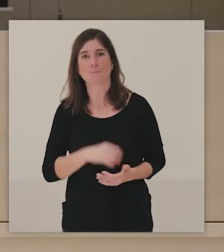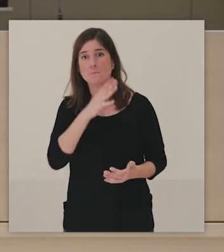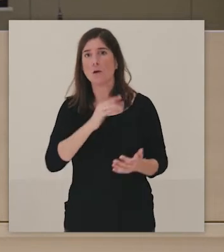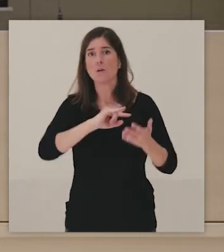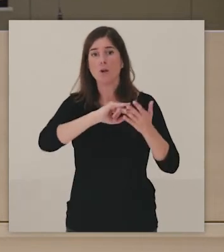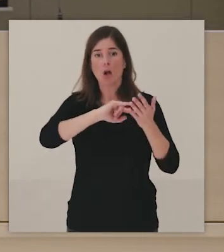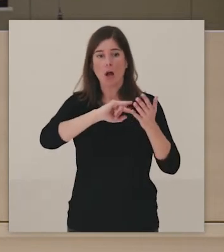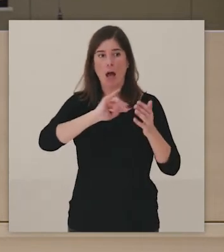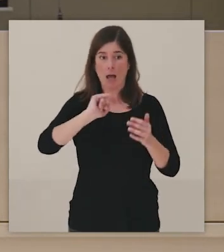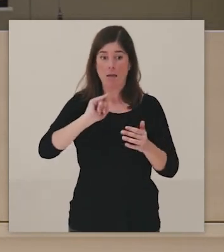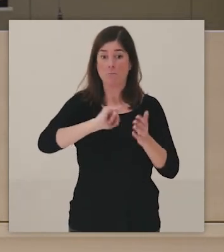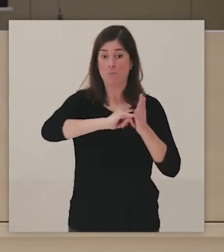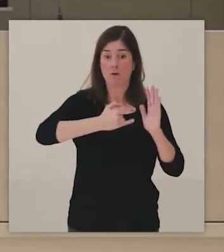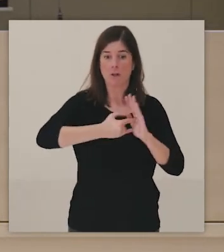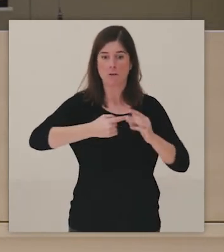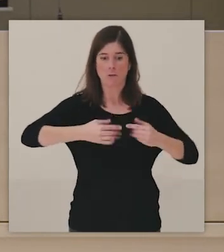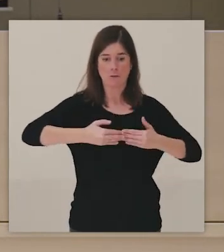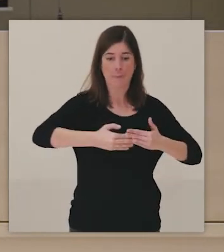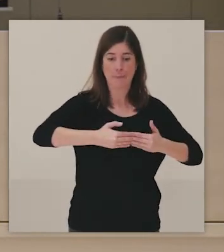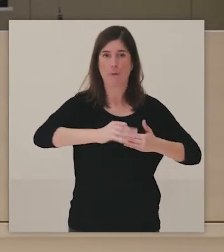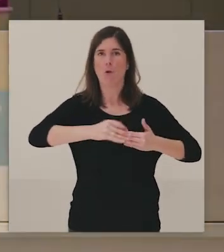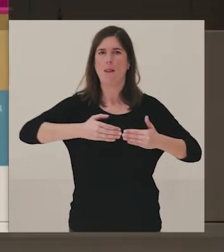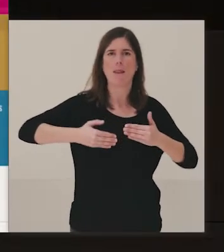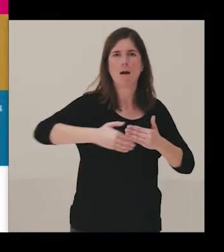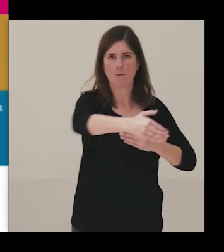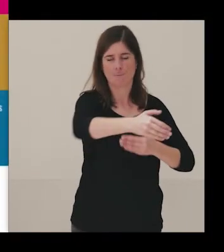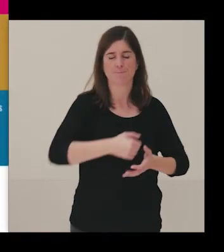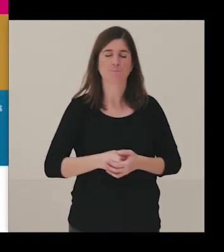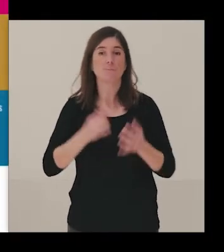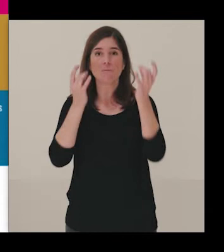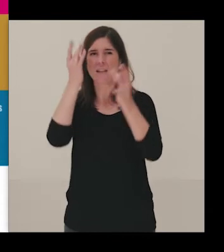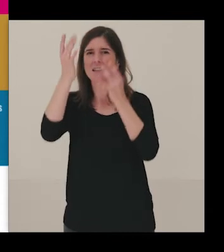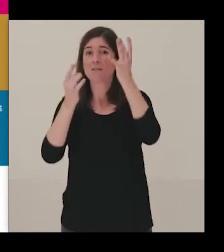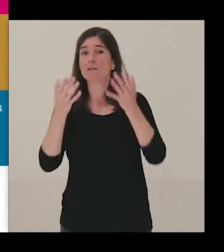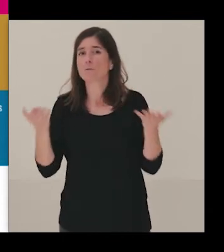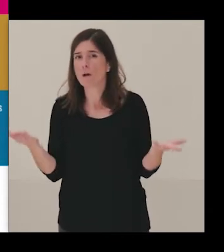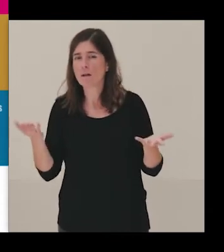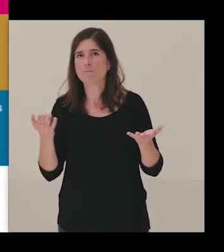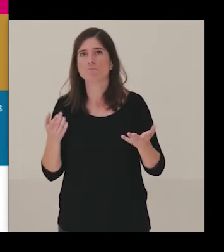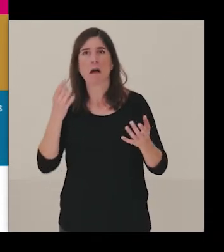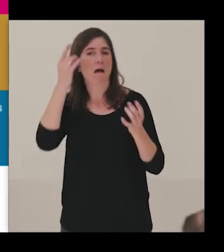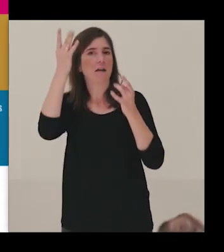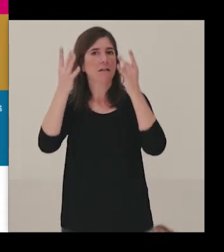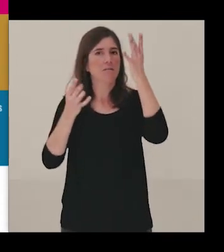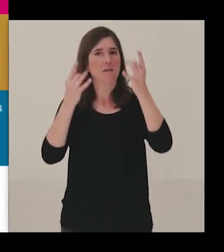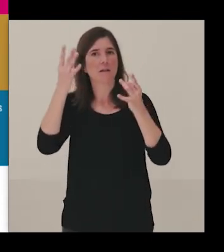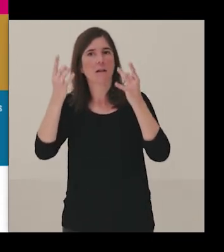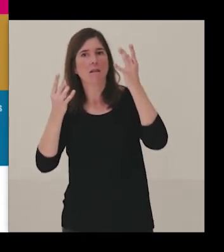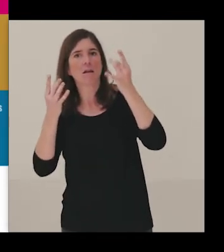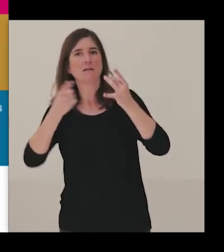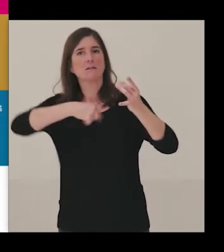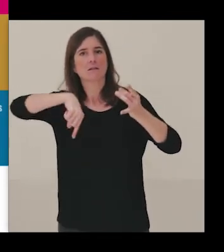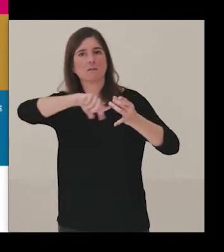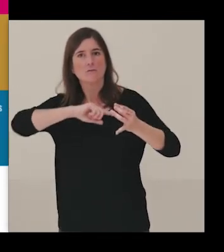medio o largo plazo. Se trata de actividades más o menos en las que ofrecemos